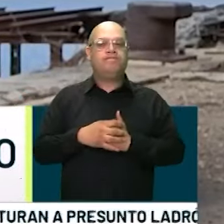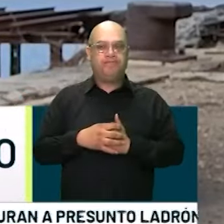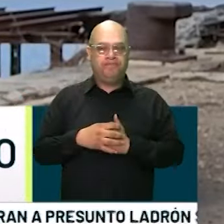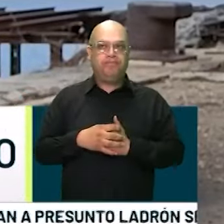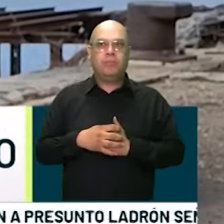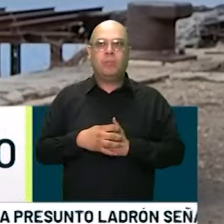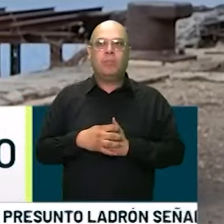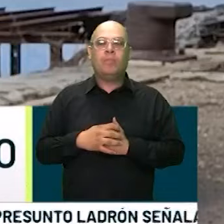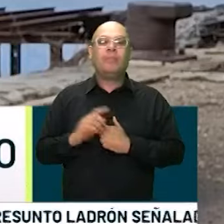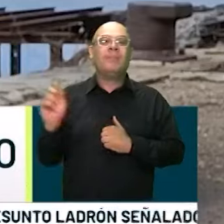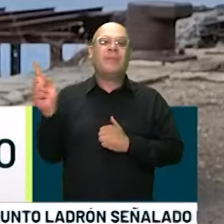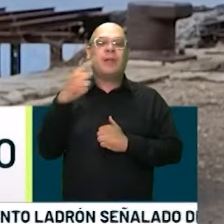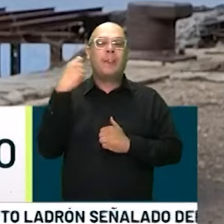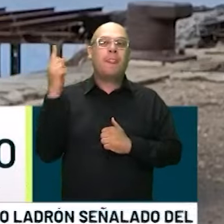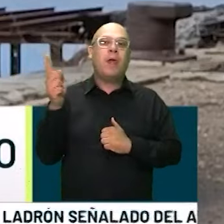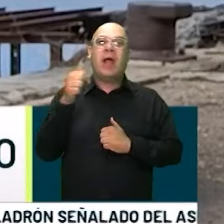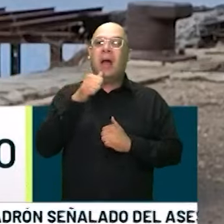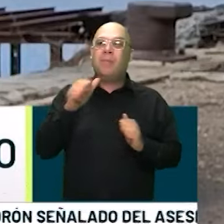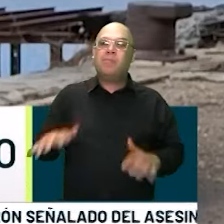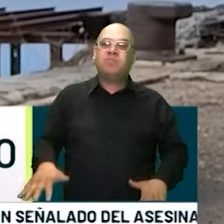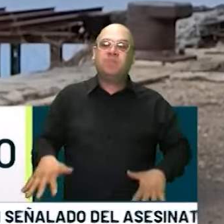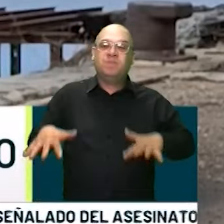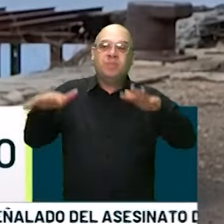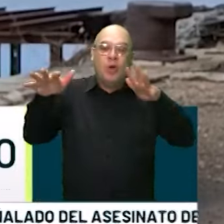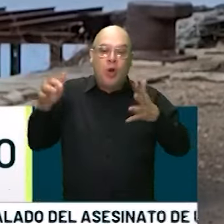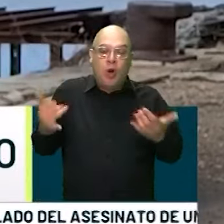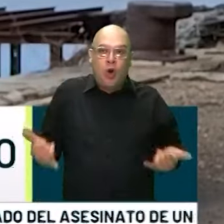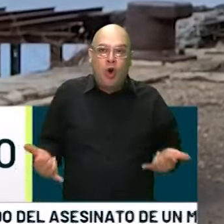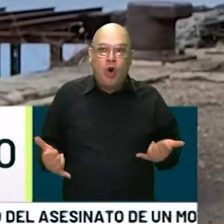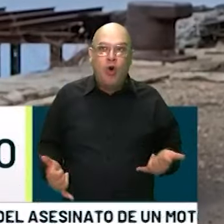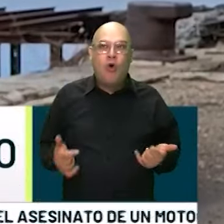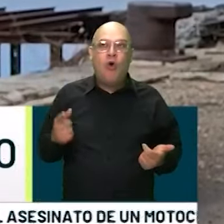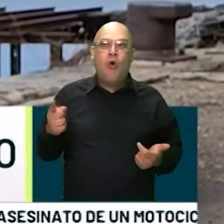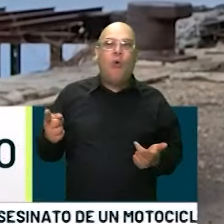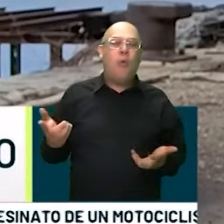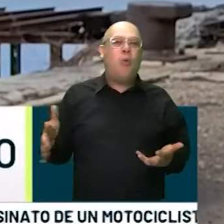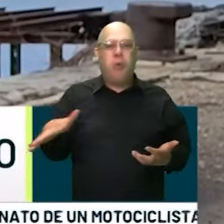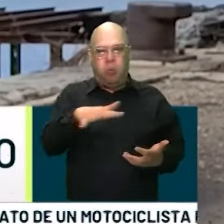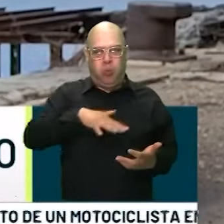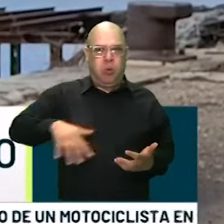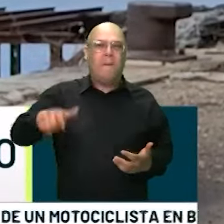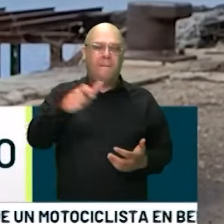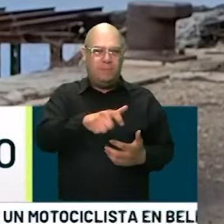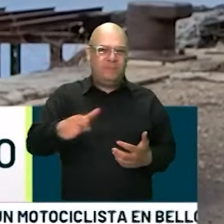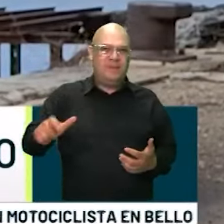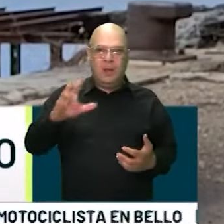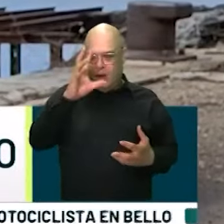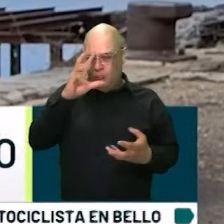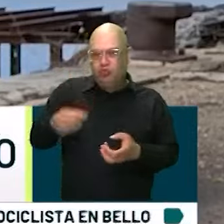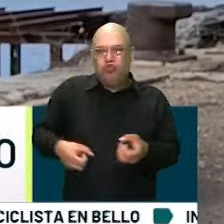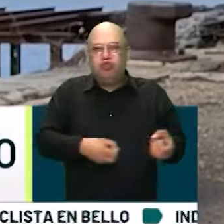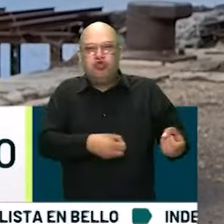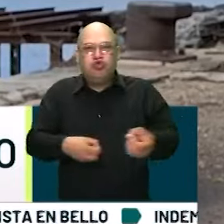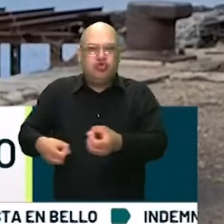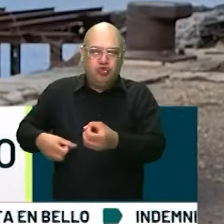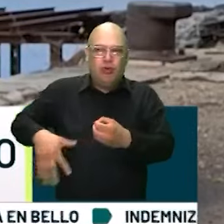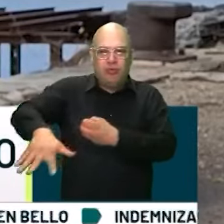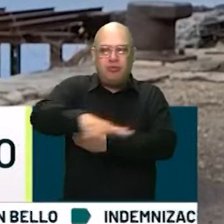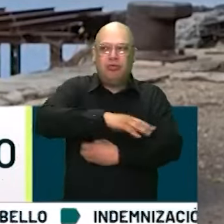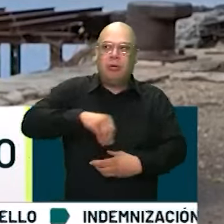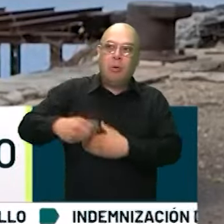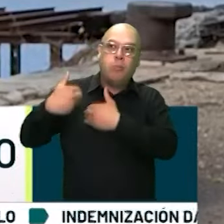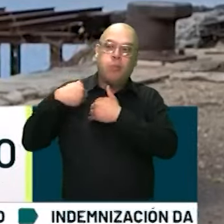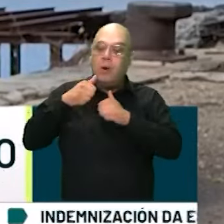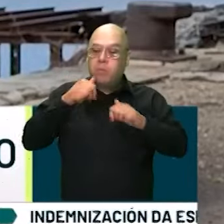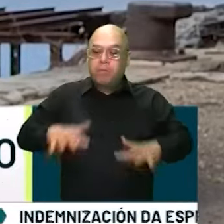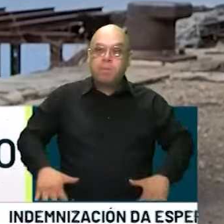el nivel del río, hasta el momento el reporte por parte del cuerpo de bomberos de este municipio, el Magdalena Medio, el nivel del río está en